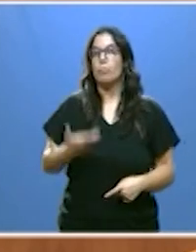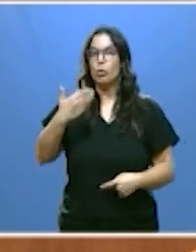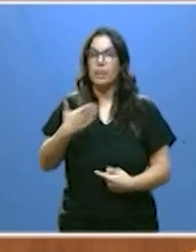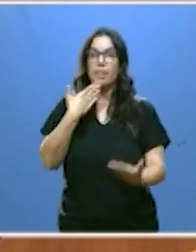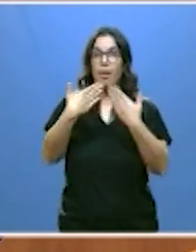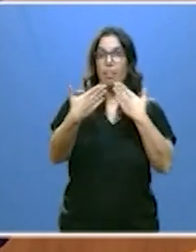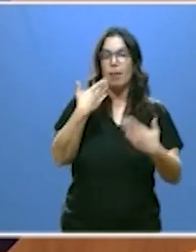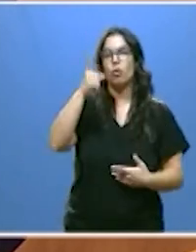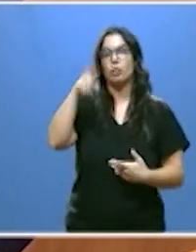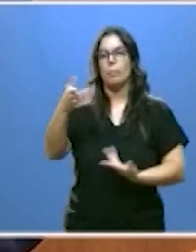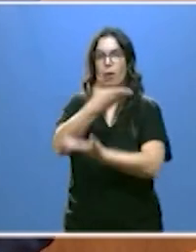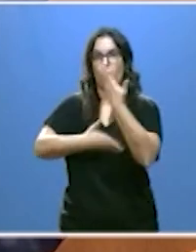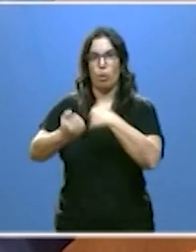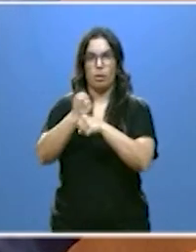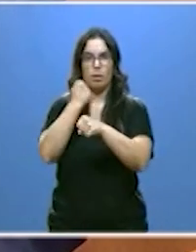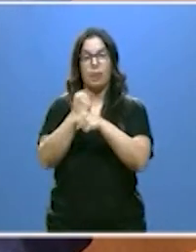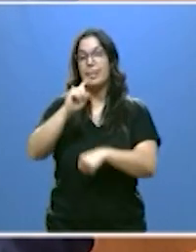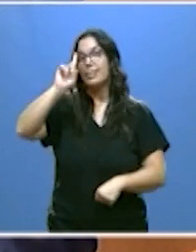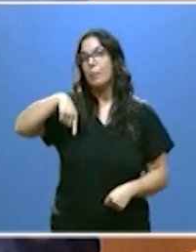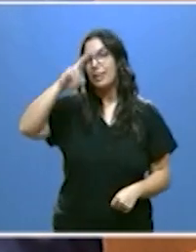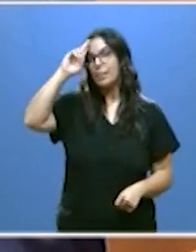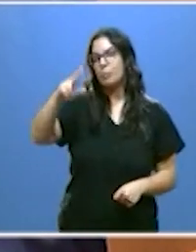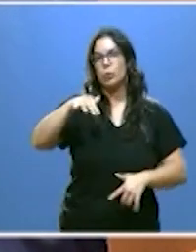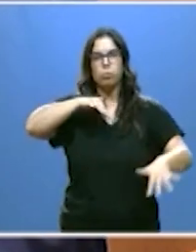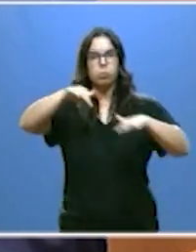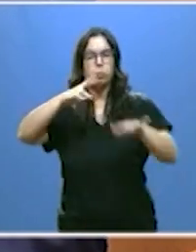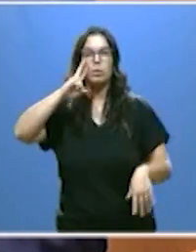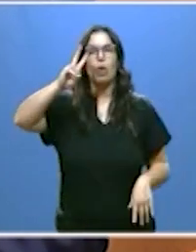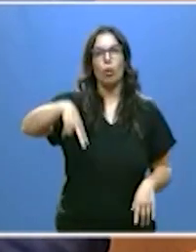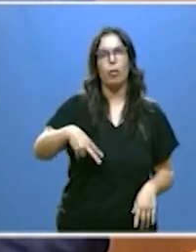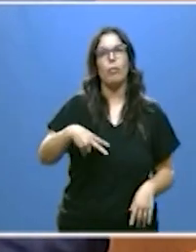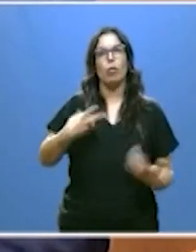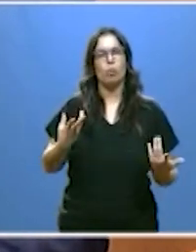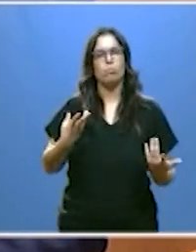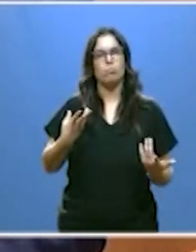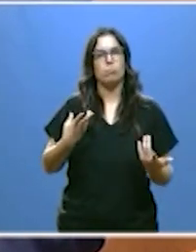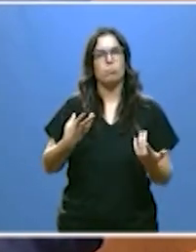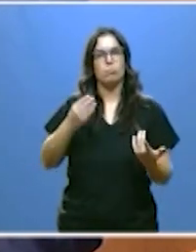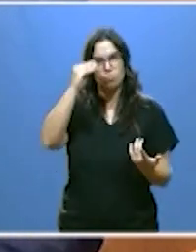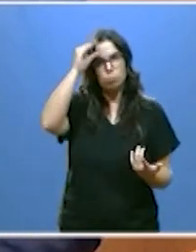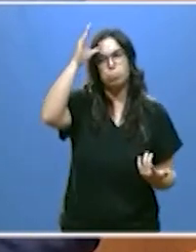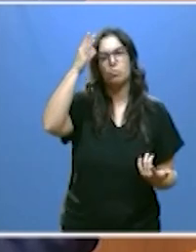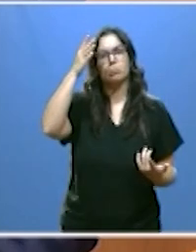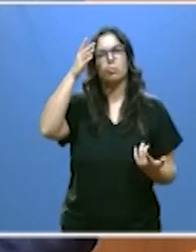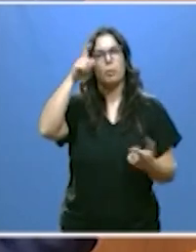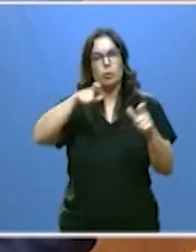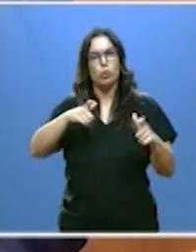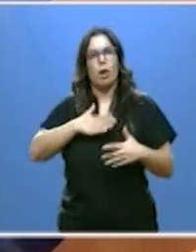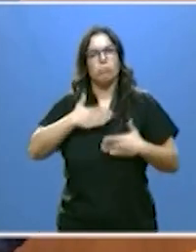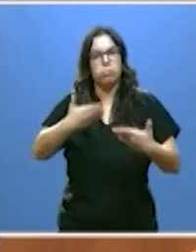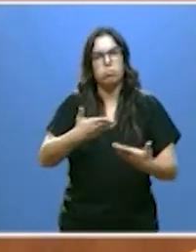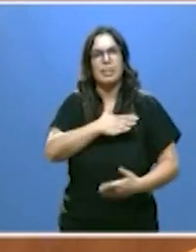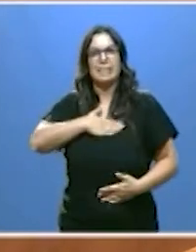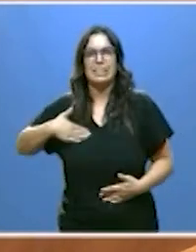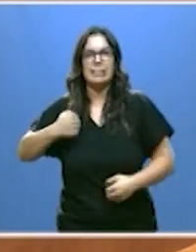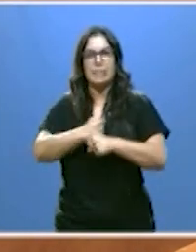y sobre todo el respeto al dinamismo y reconociendo la inteligencia y la voluntad y el trabajo de